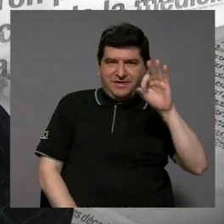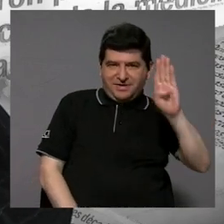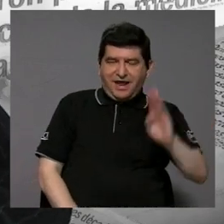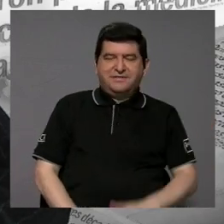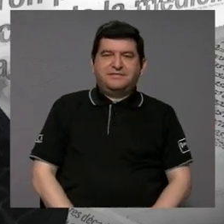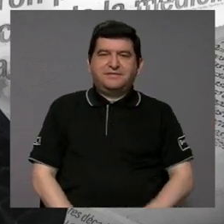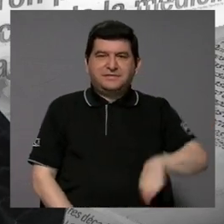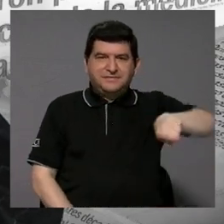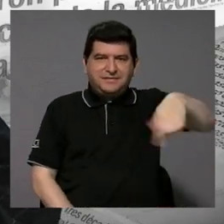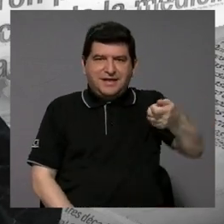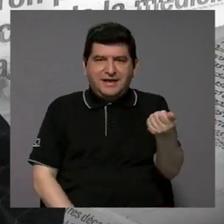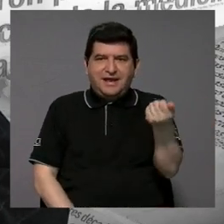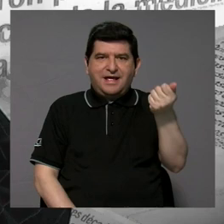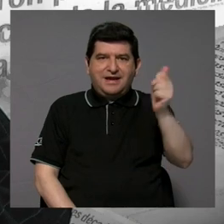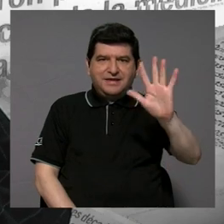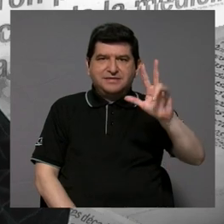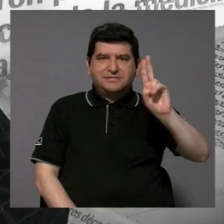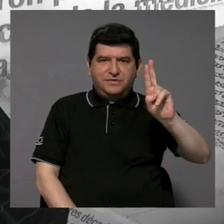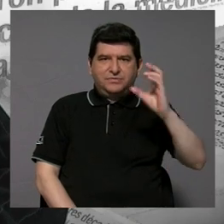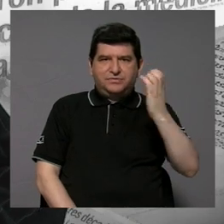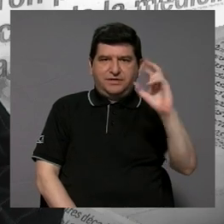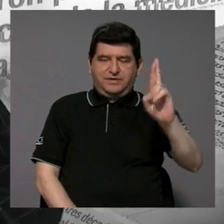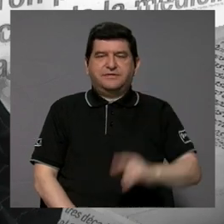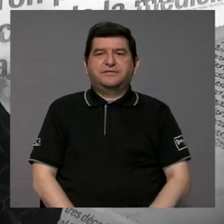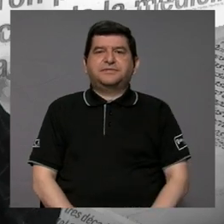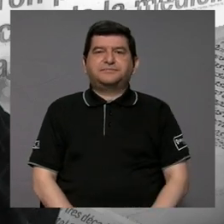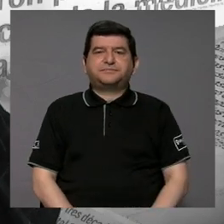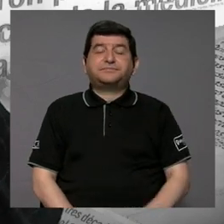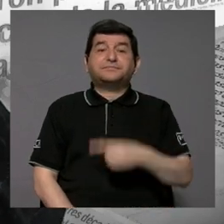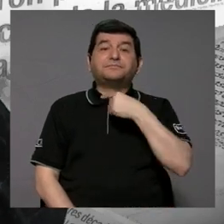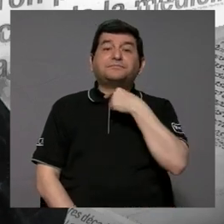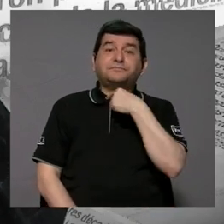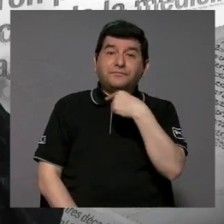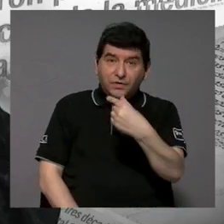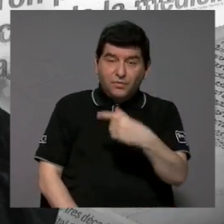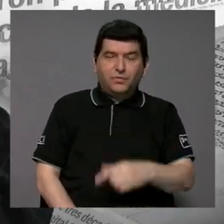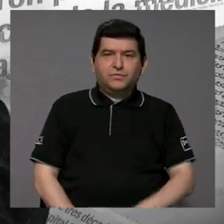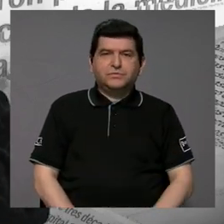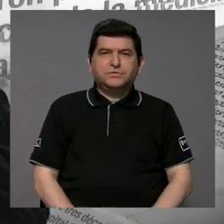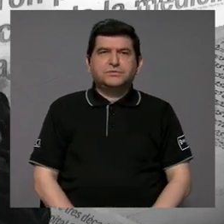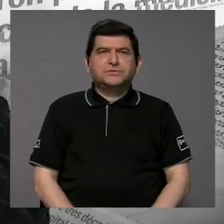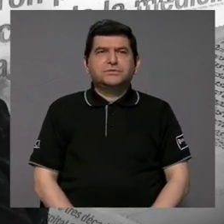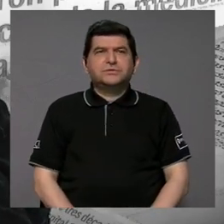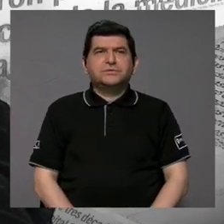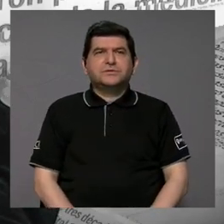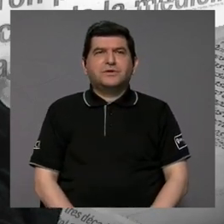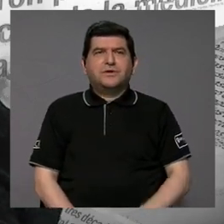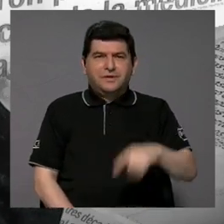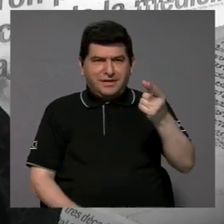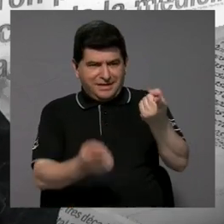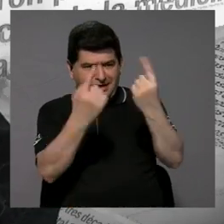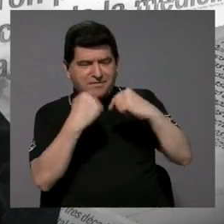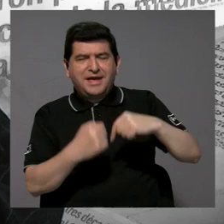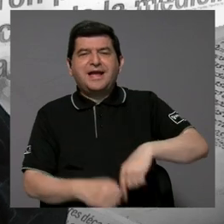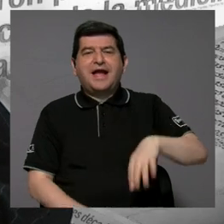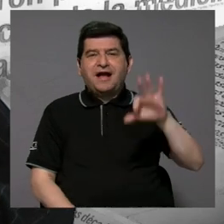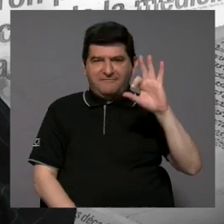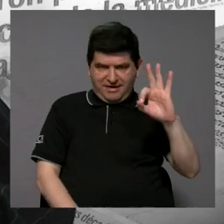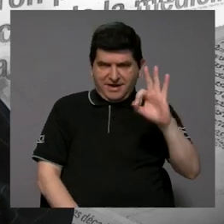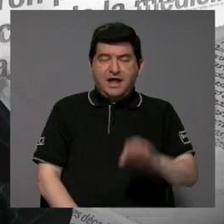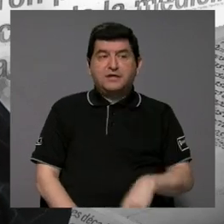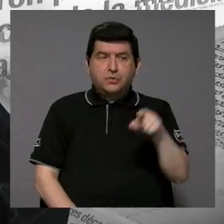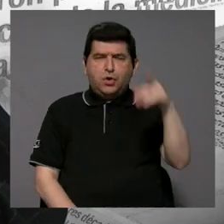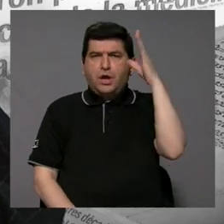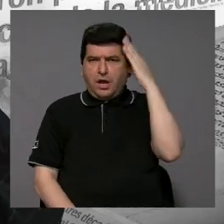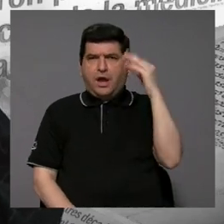Bonilla del Canal 15 UCR. Pues un gusto, un gusto y no un gusto, un gusto que esté don Fernando, que tiene una